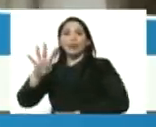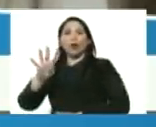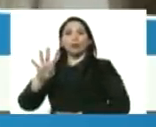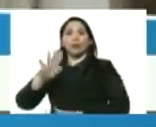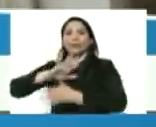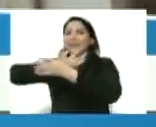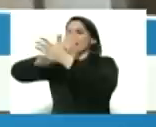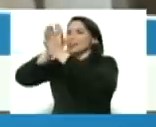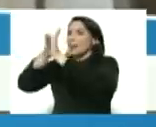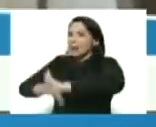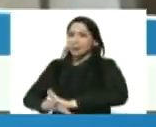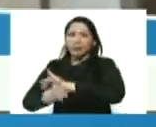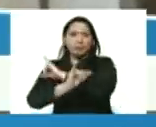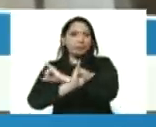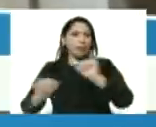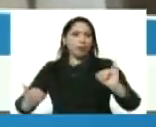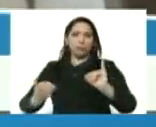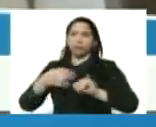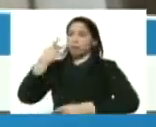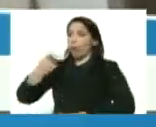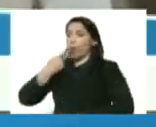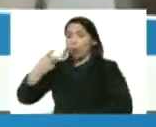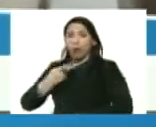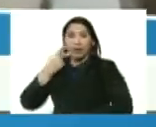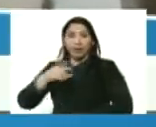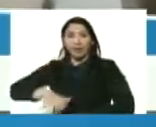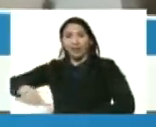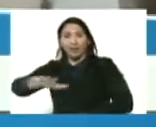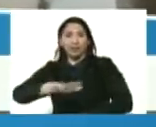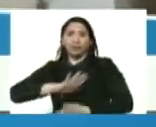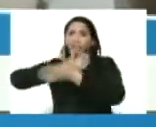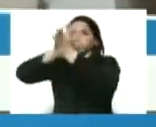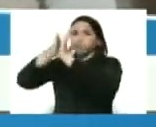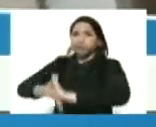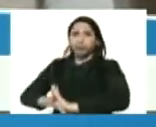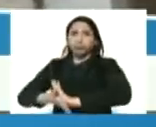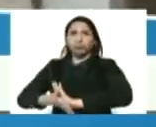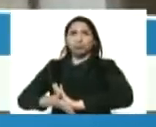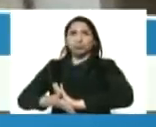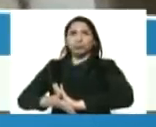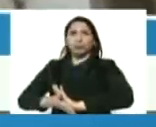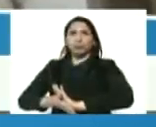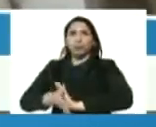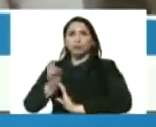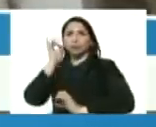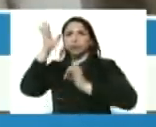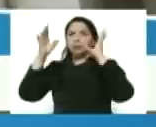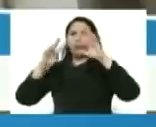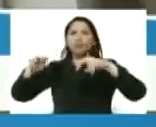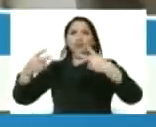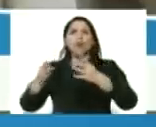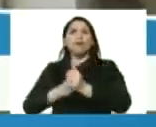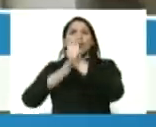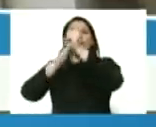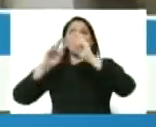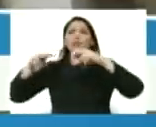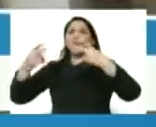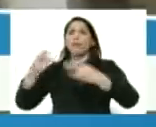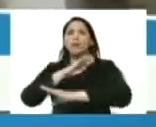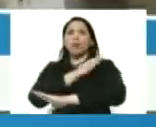desaparecer en el escenario político desaparecer surgirán nuevos líderes nuevas fuerzas